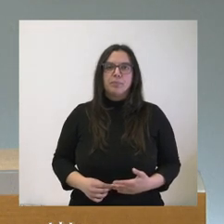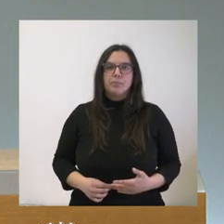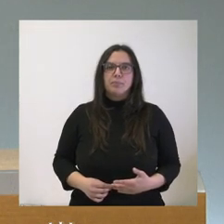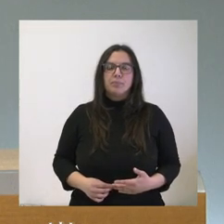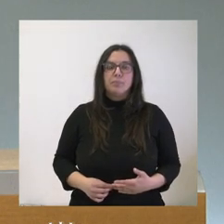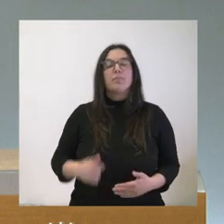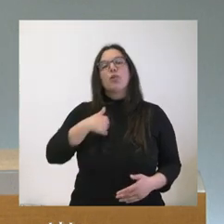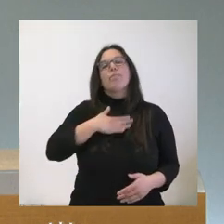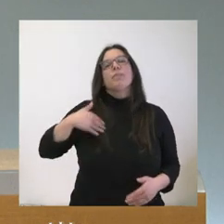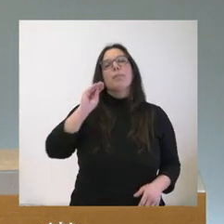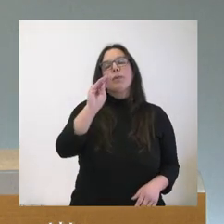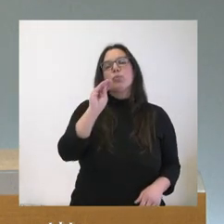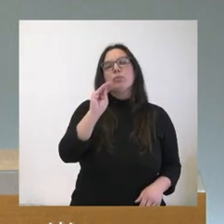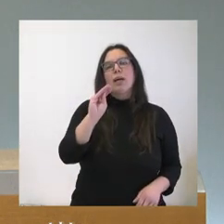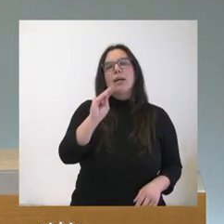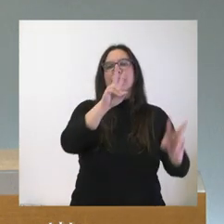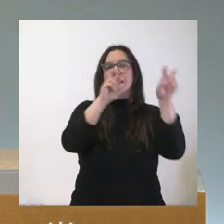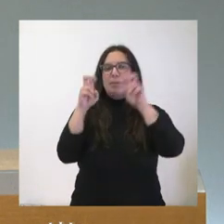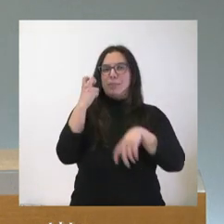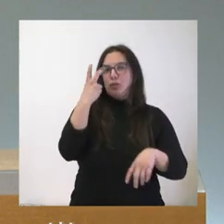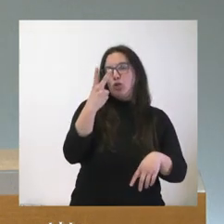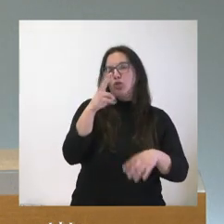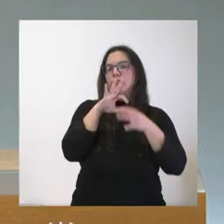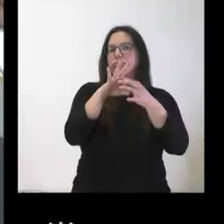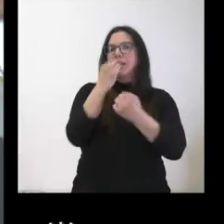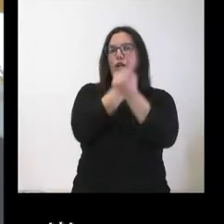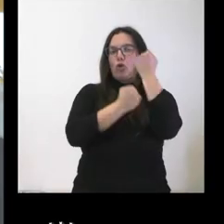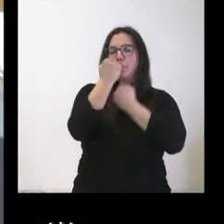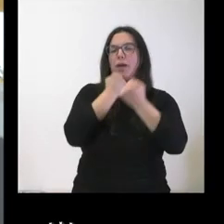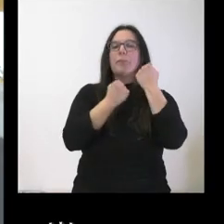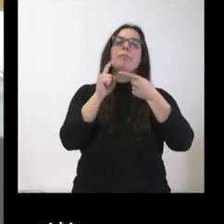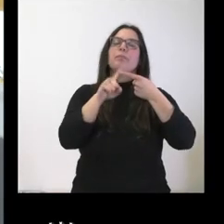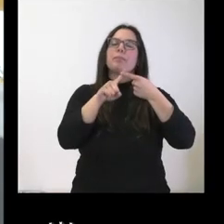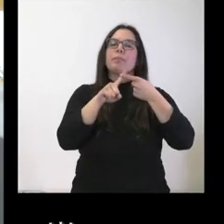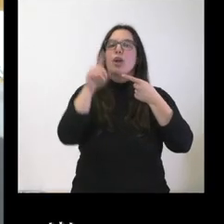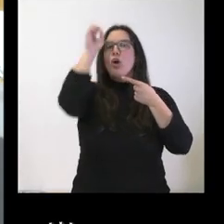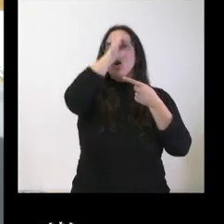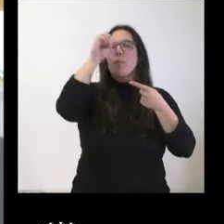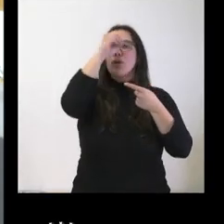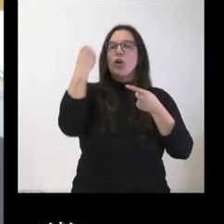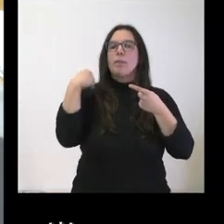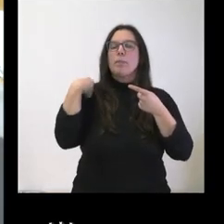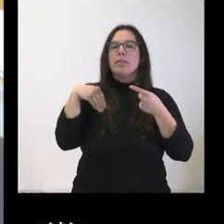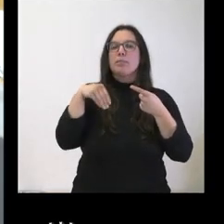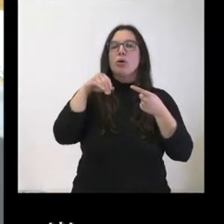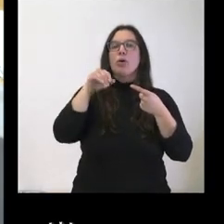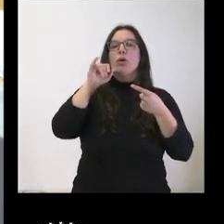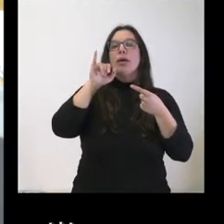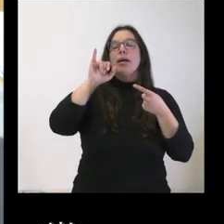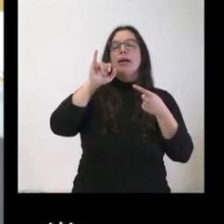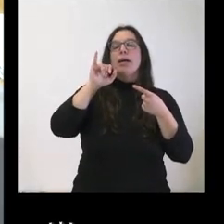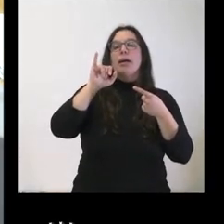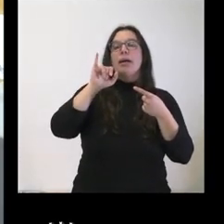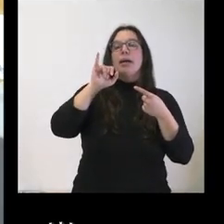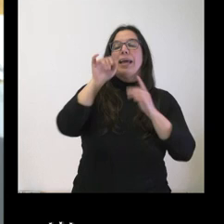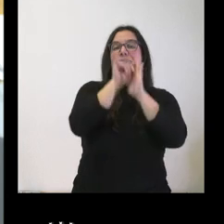Sí, yo quería preguntarle dos cuestiones de ámbito más económico. Por un lado, pedirle una valoración de la evolución del índice de producción industrial que conocimos